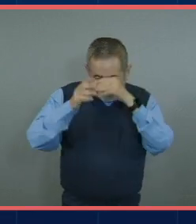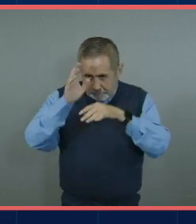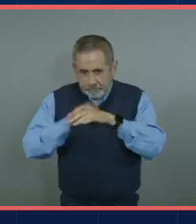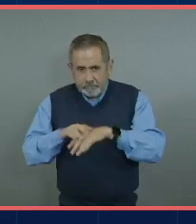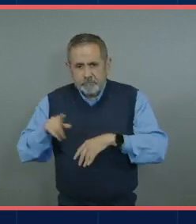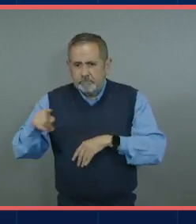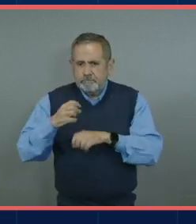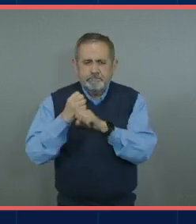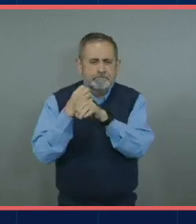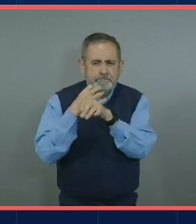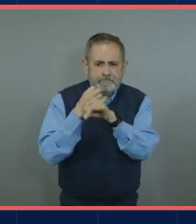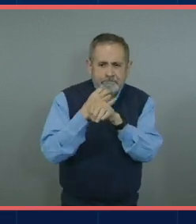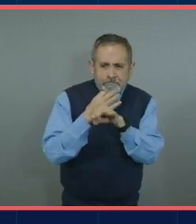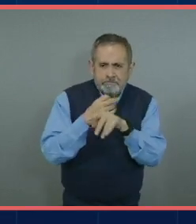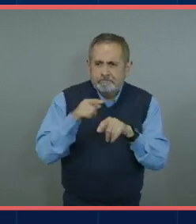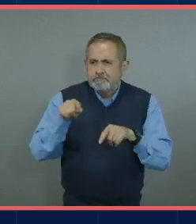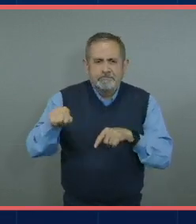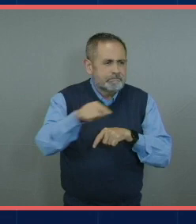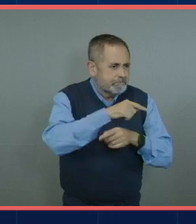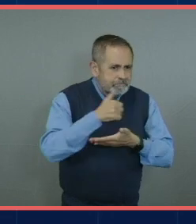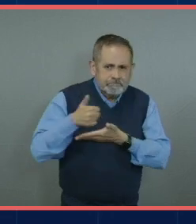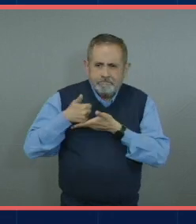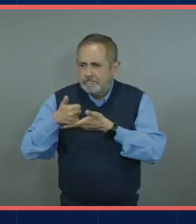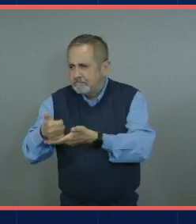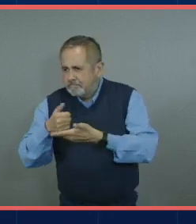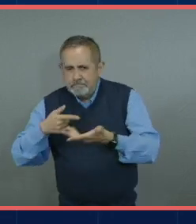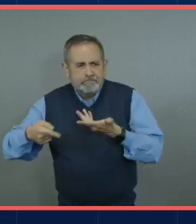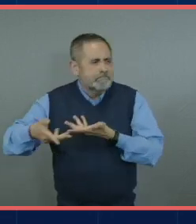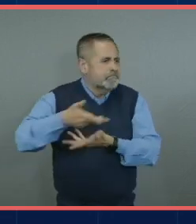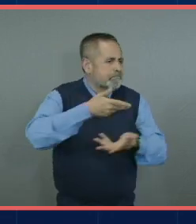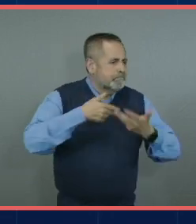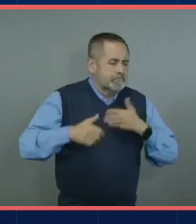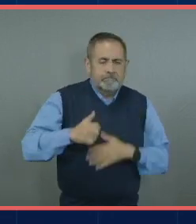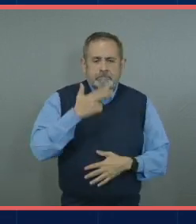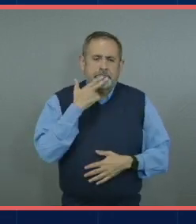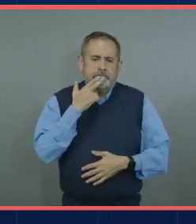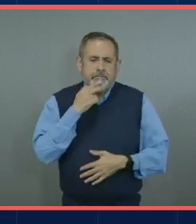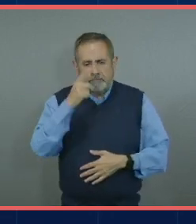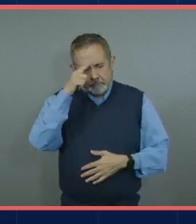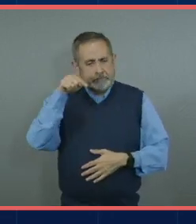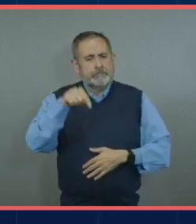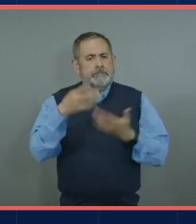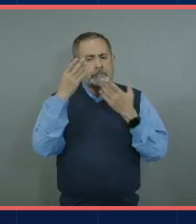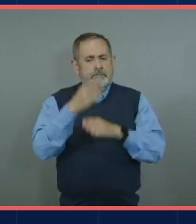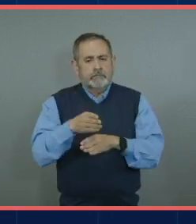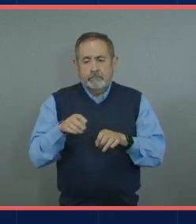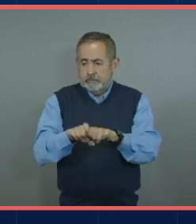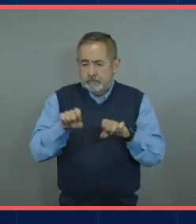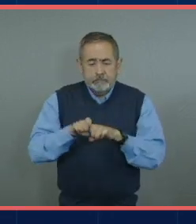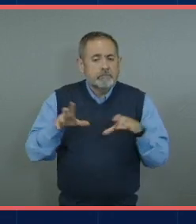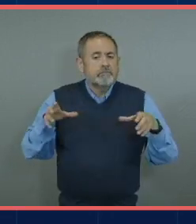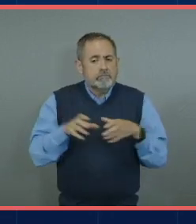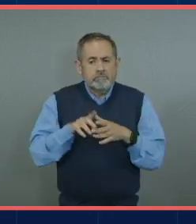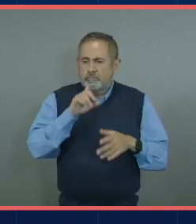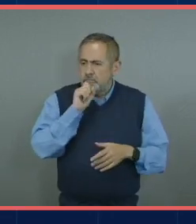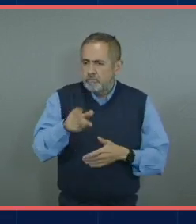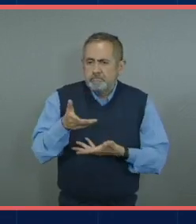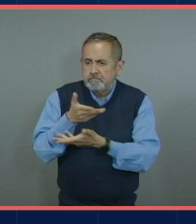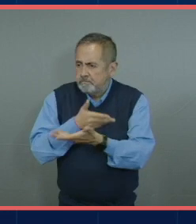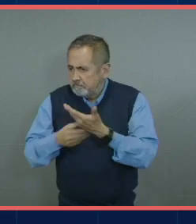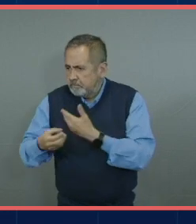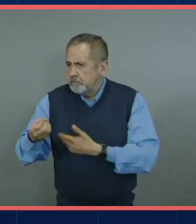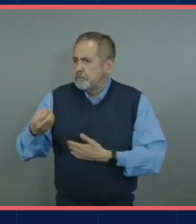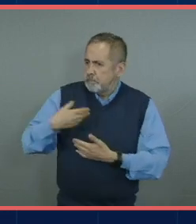feedback que creo que se ha venido pues embebiendo mucho en el banco pero también en el equipo tratamos de hacerlo desde